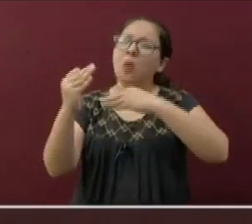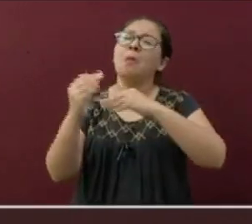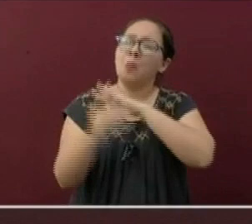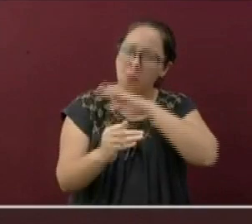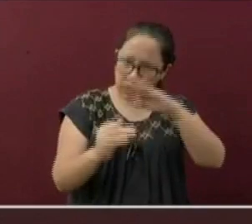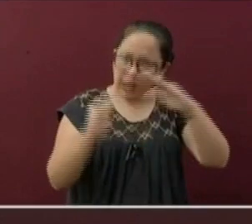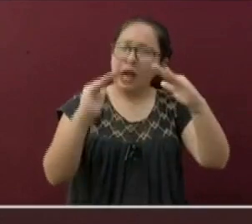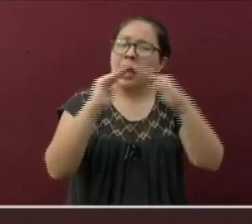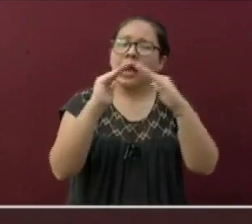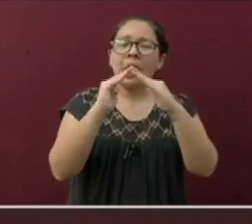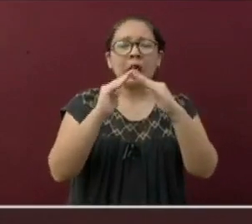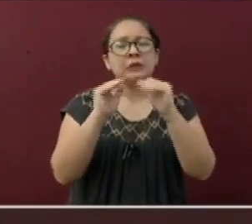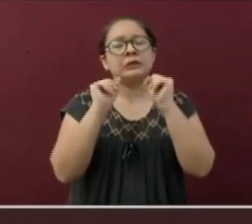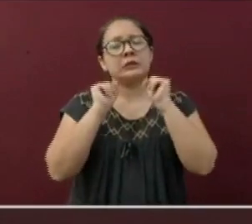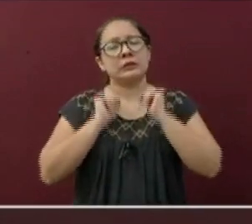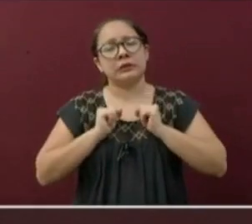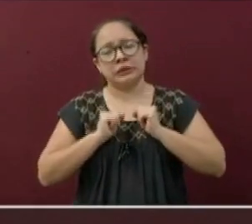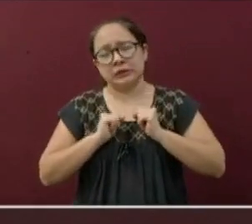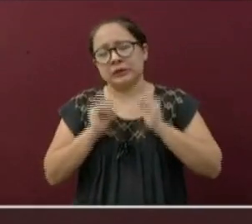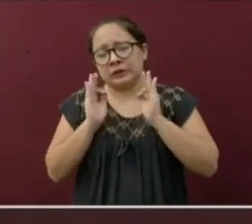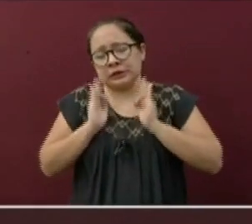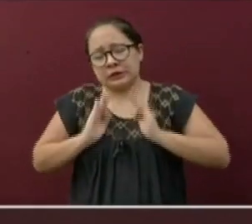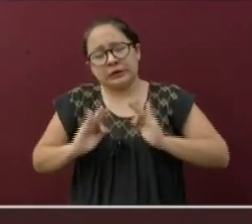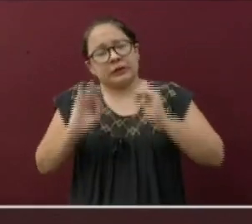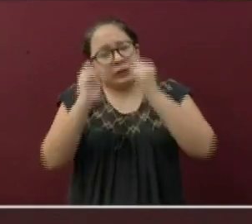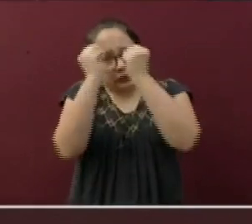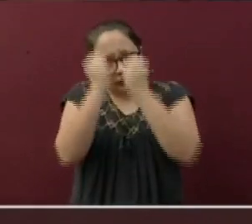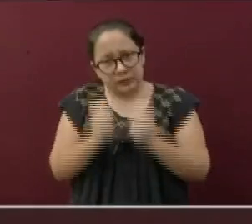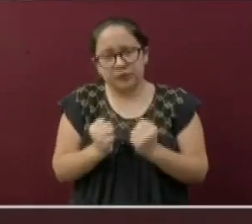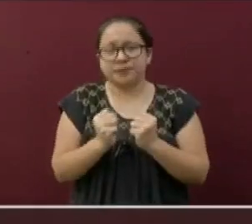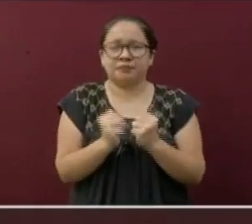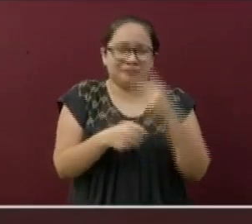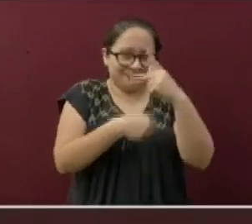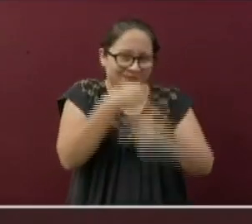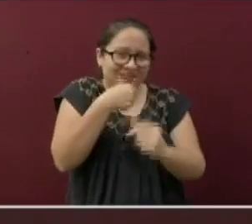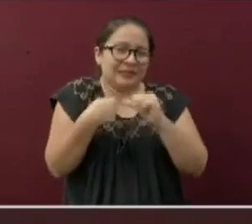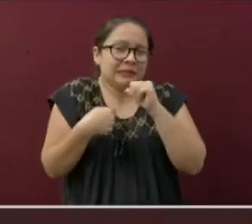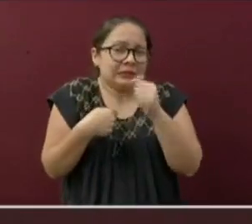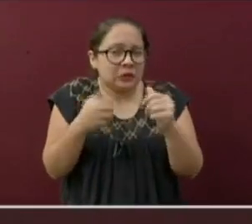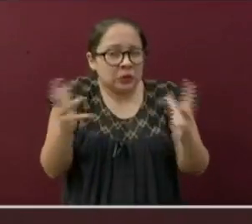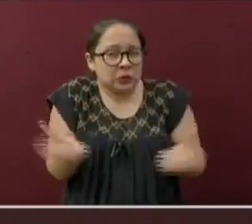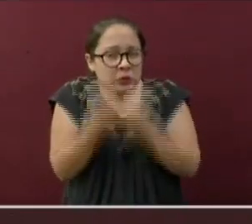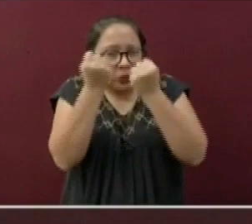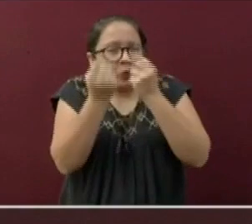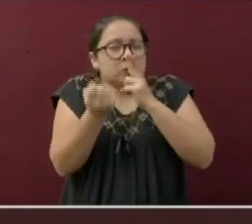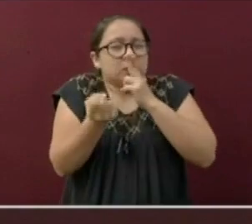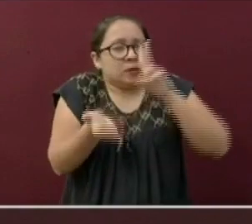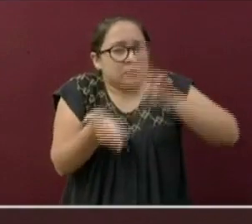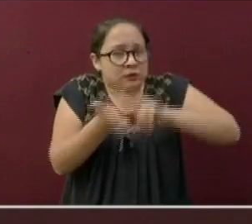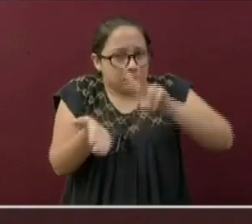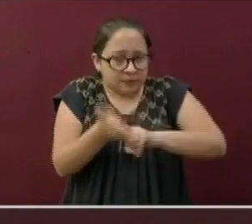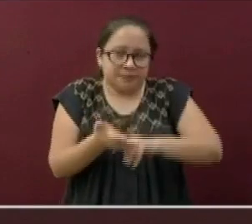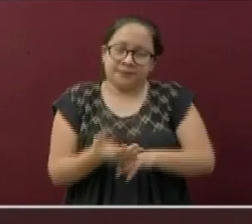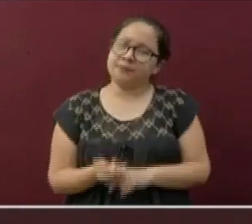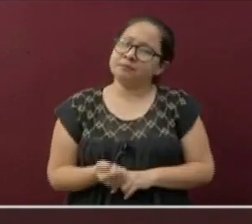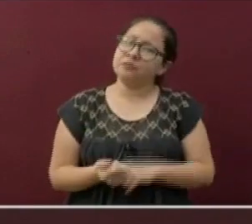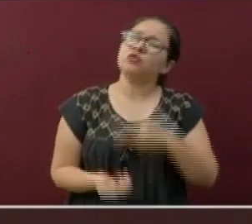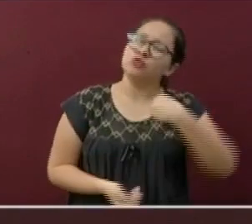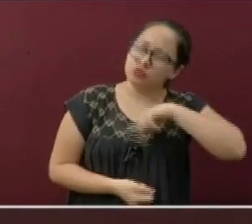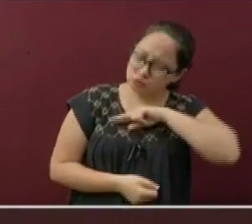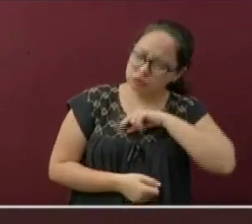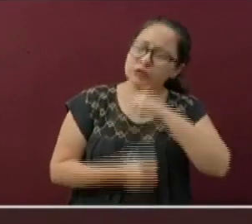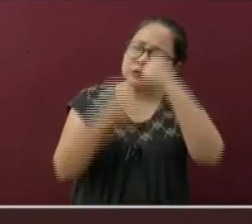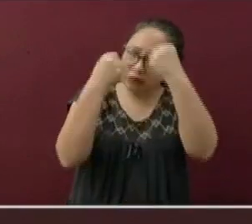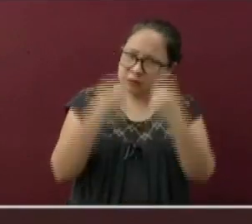hogar, pero de manera segura, sin riesgos. Estamos seguros, pero muy seguros, que podemos